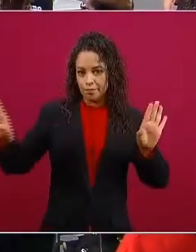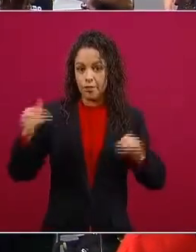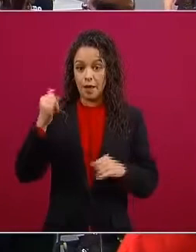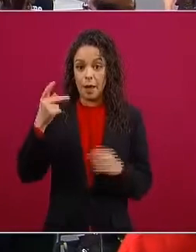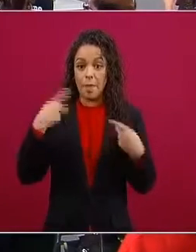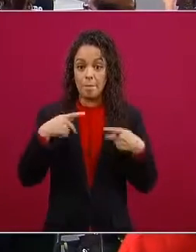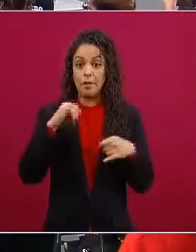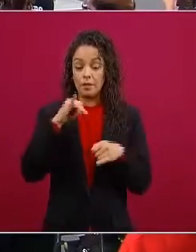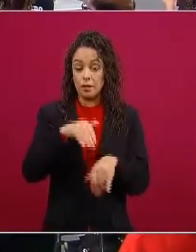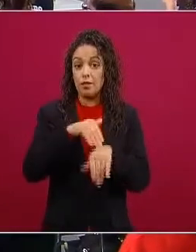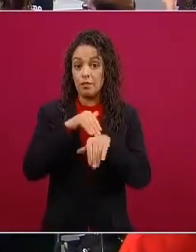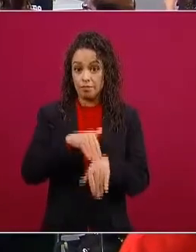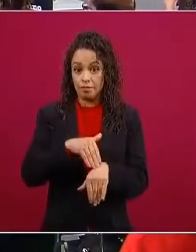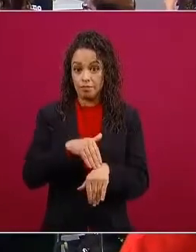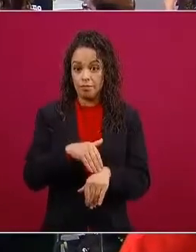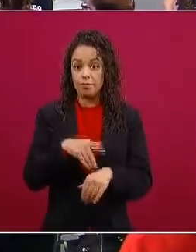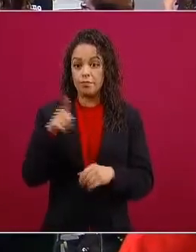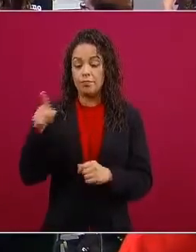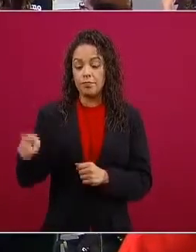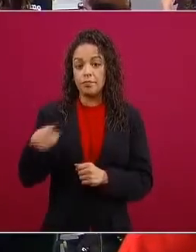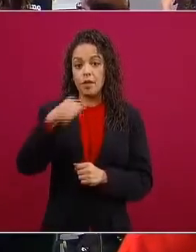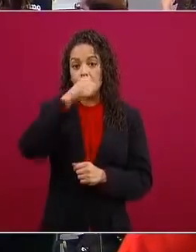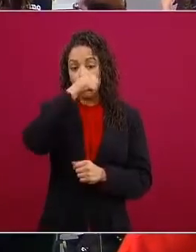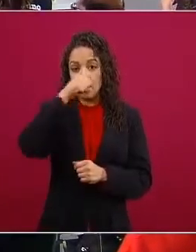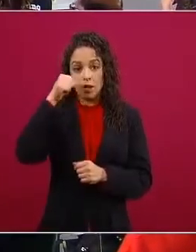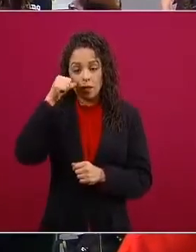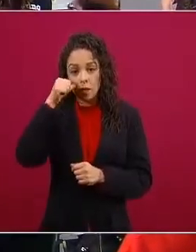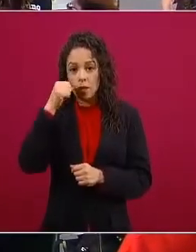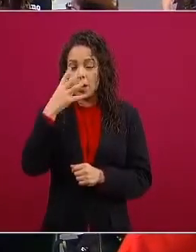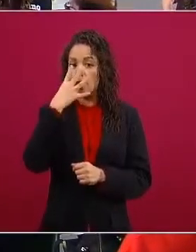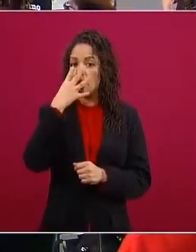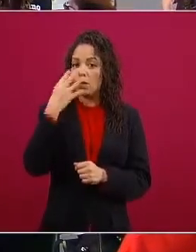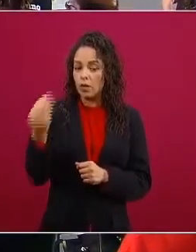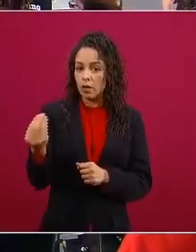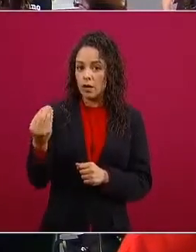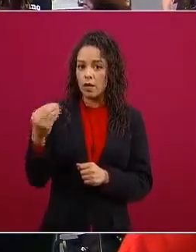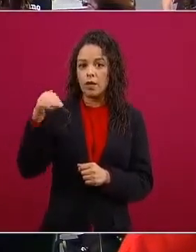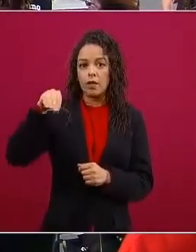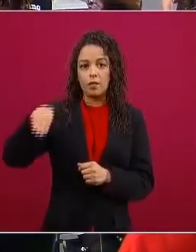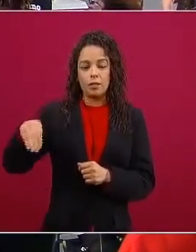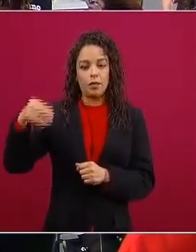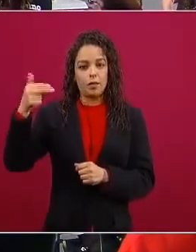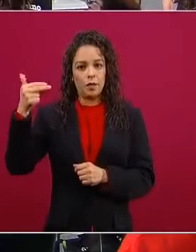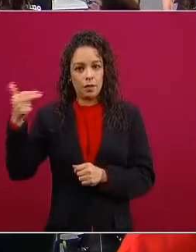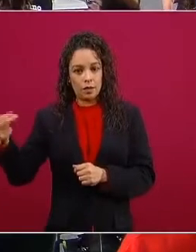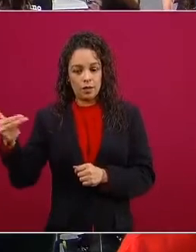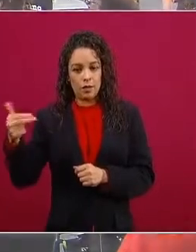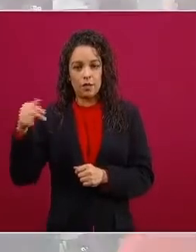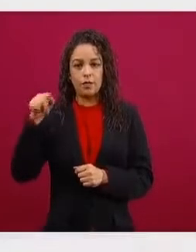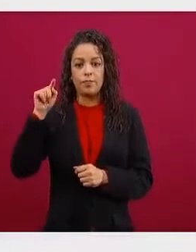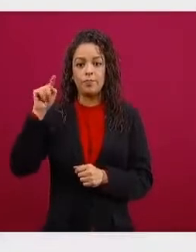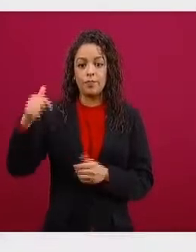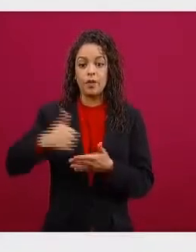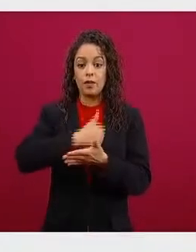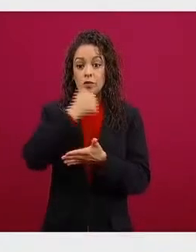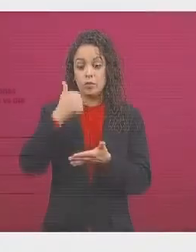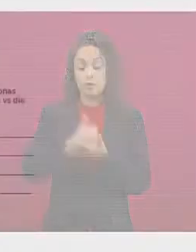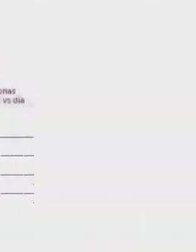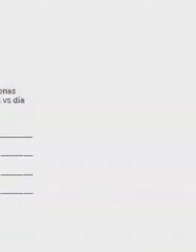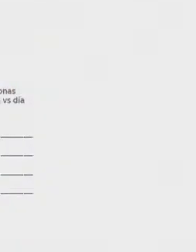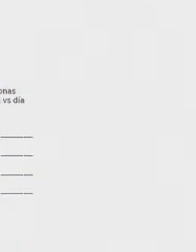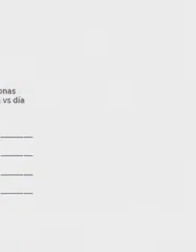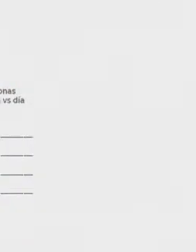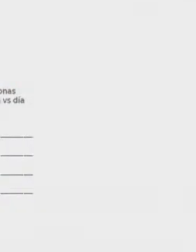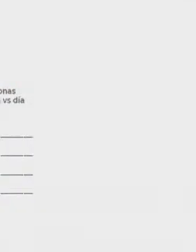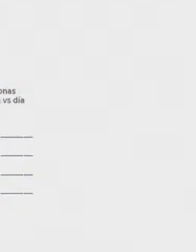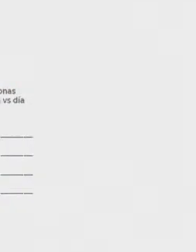México la Alcaldía Benito Juárez Coyoacán Miguel Hidalgo la Ciudad de Mexicali Baja California así como San Nicolás de